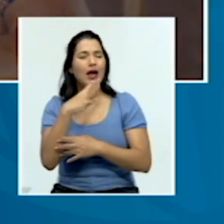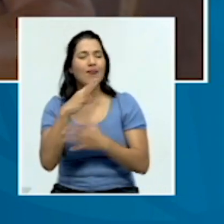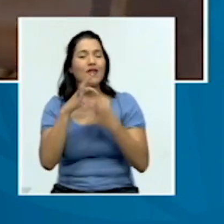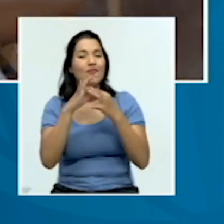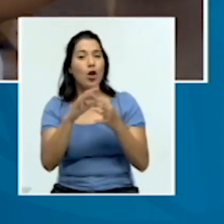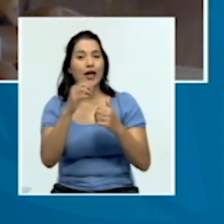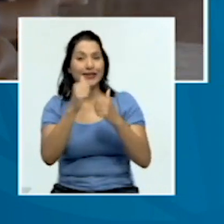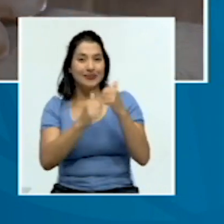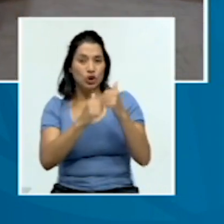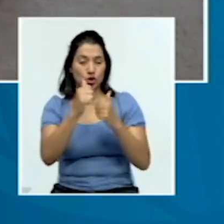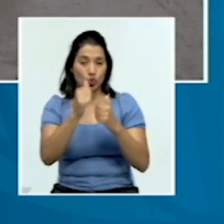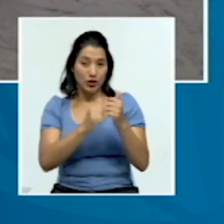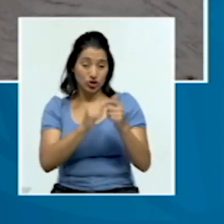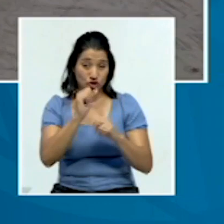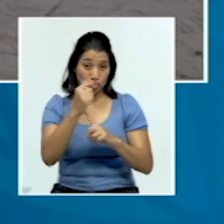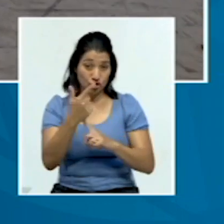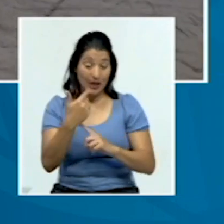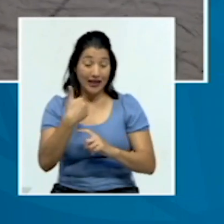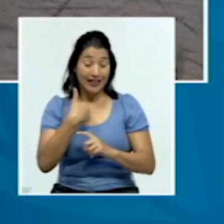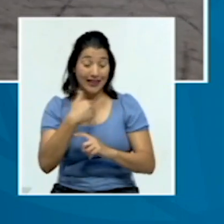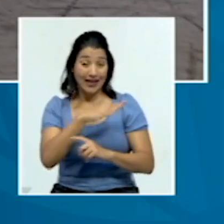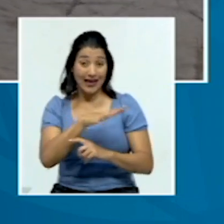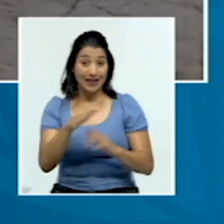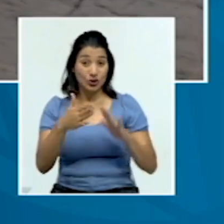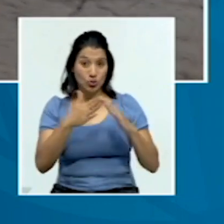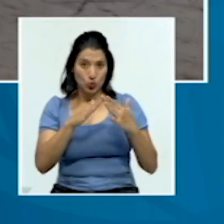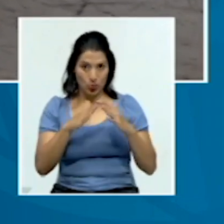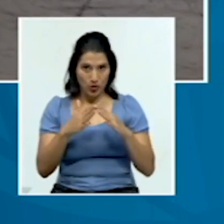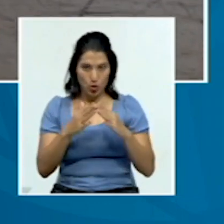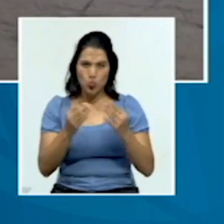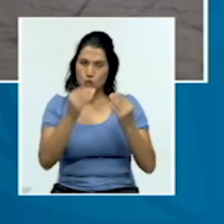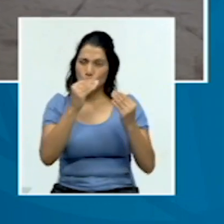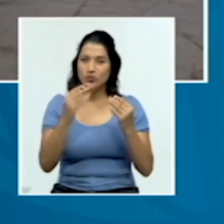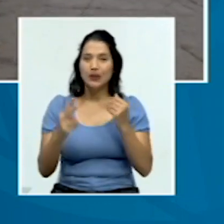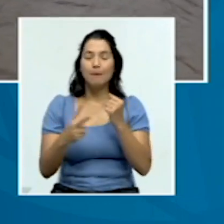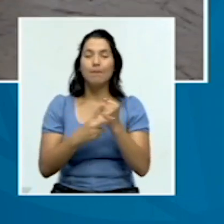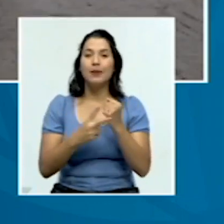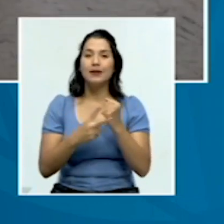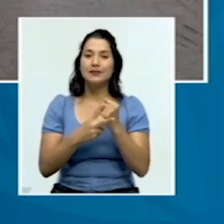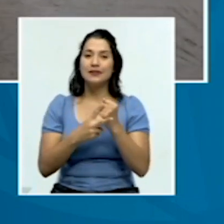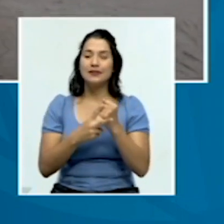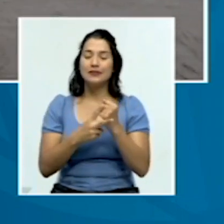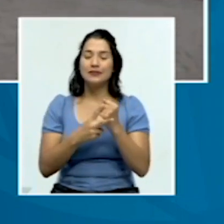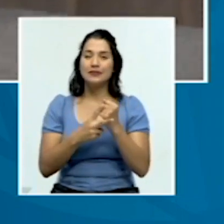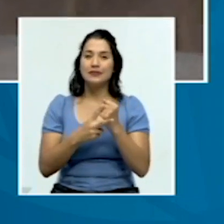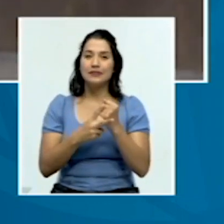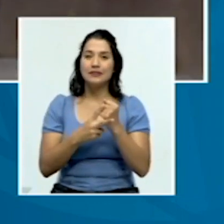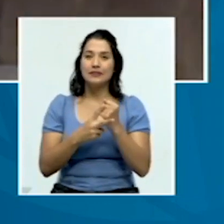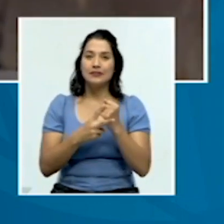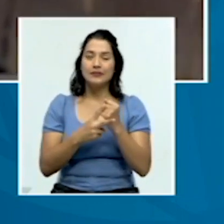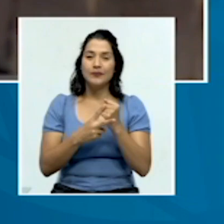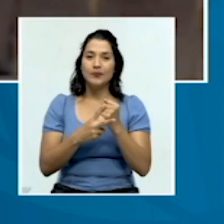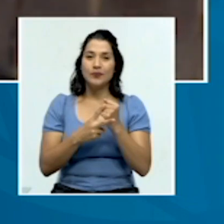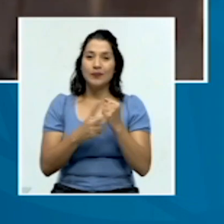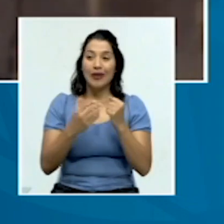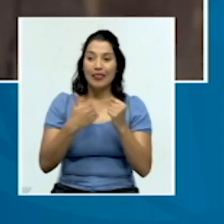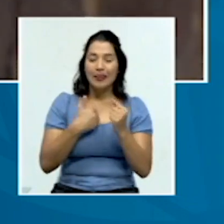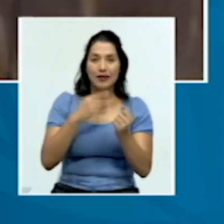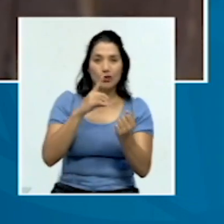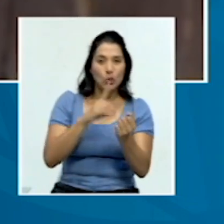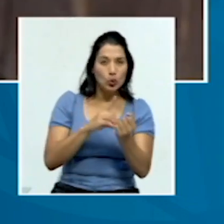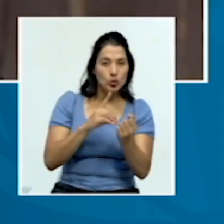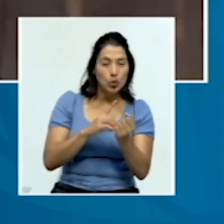sociales de los pueblos originarios en donde muchas veces hay médicos,